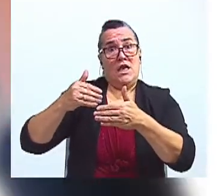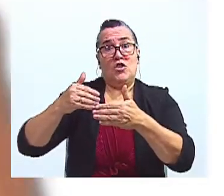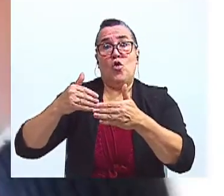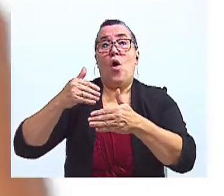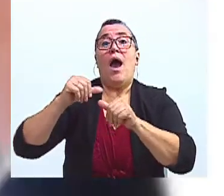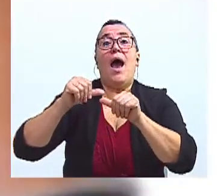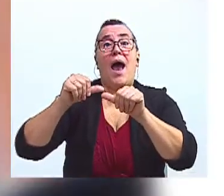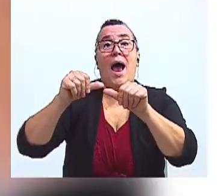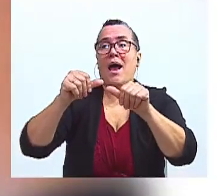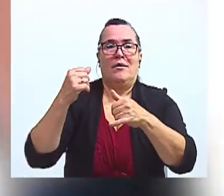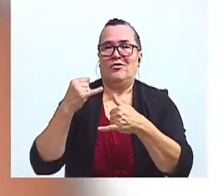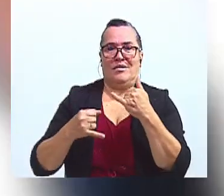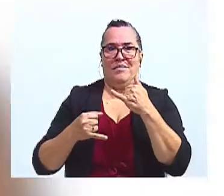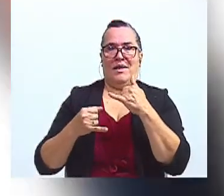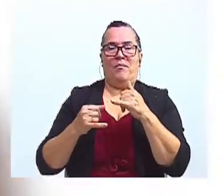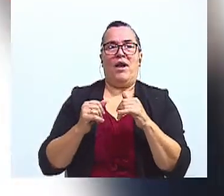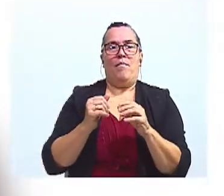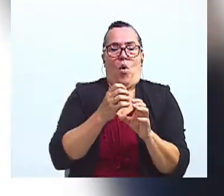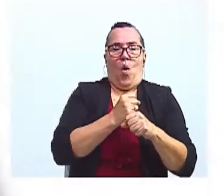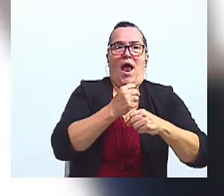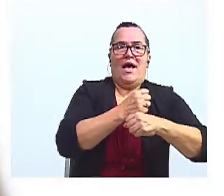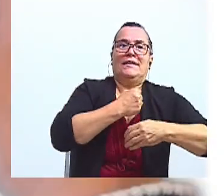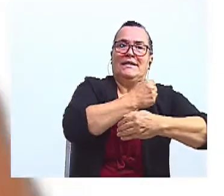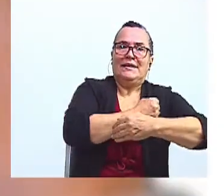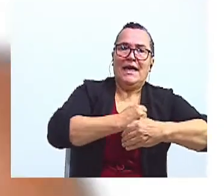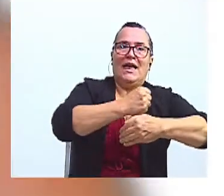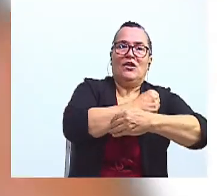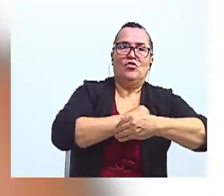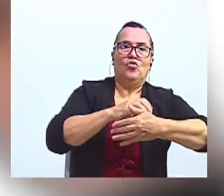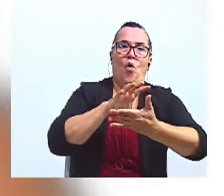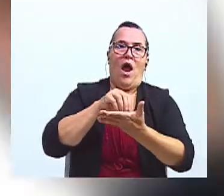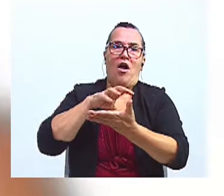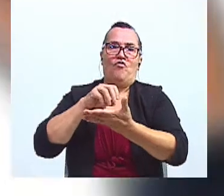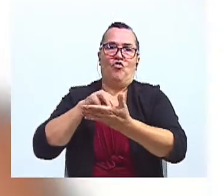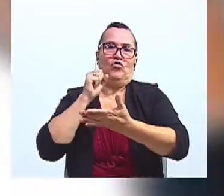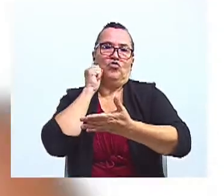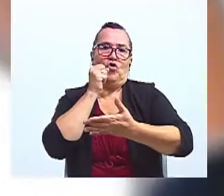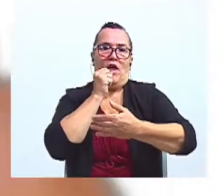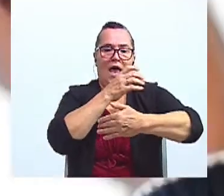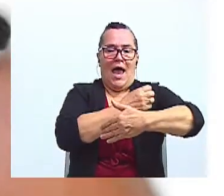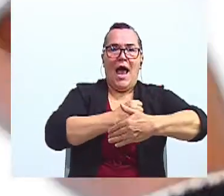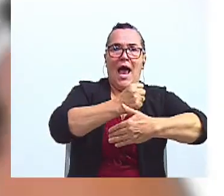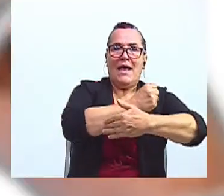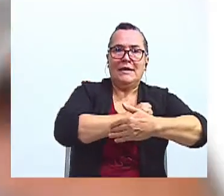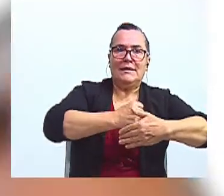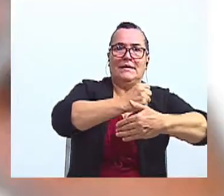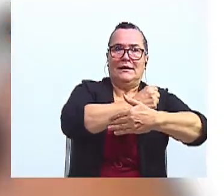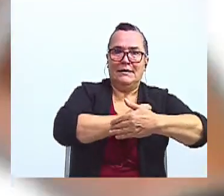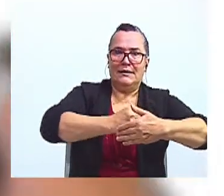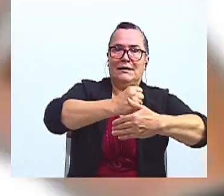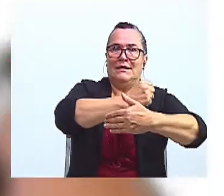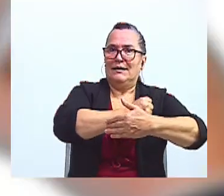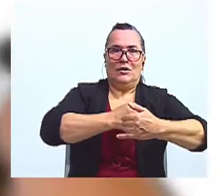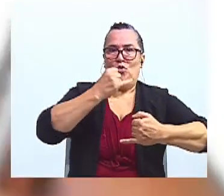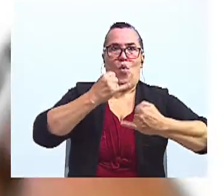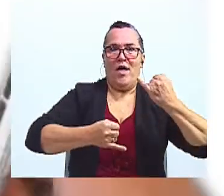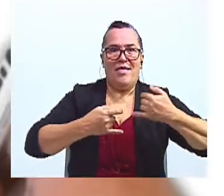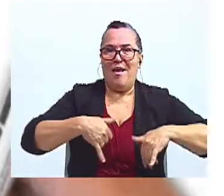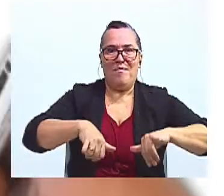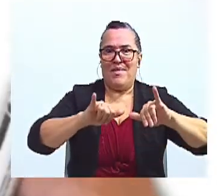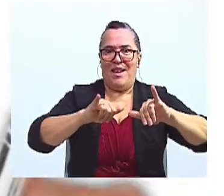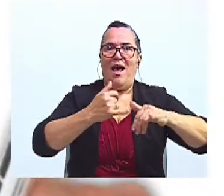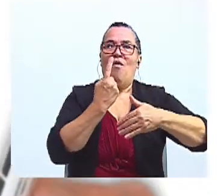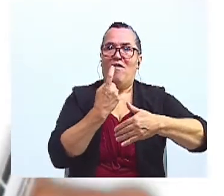ejemplo, haciendo el arroz en la soda. El proceso de cocción del arroz no ha terminado.